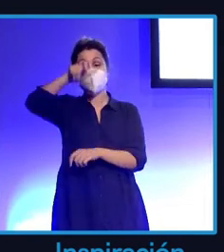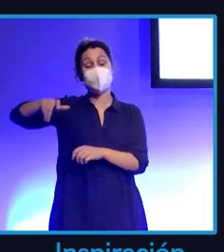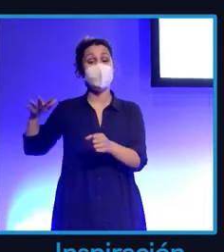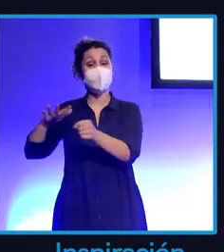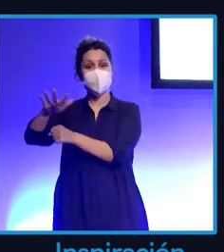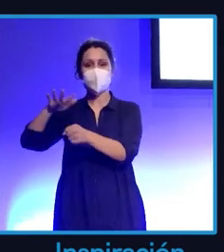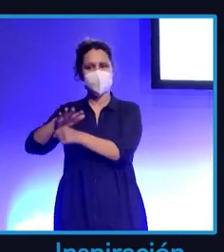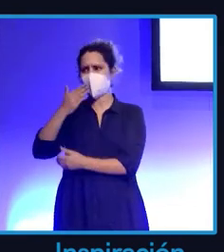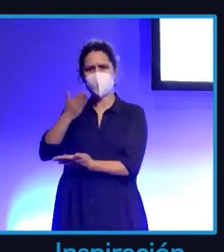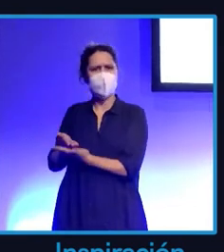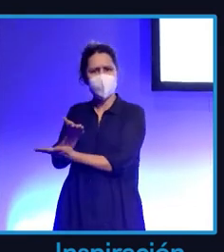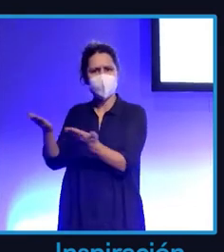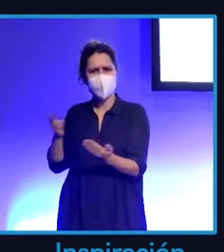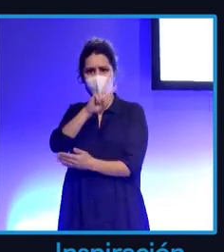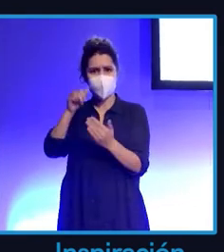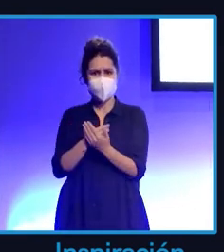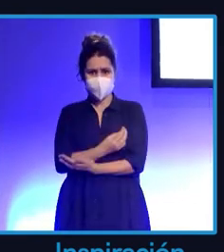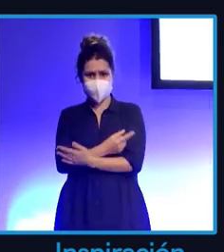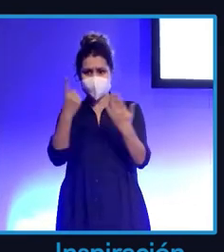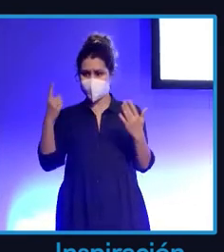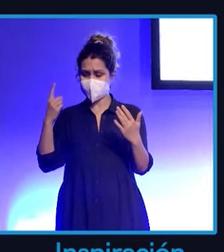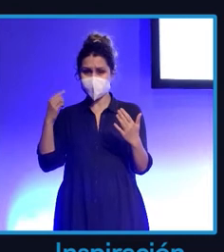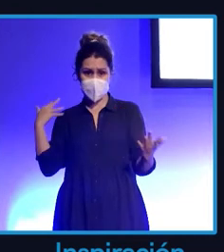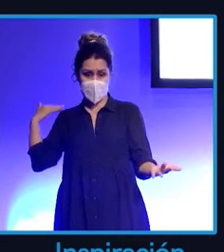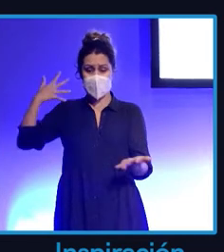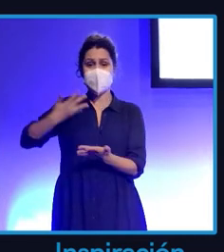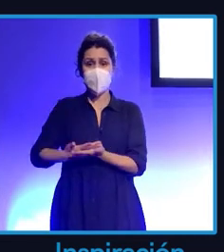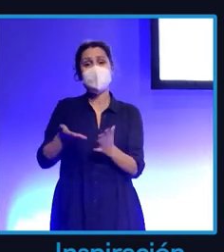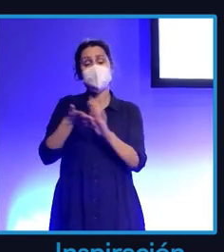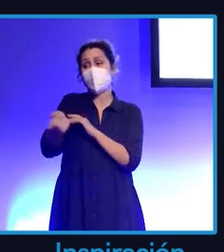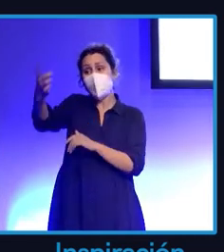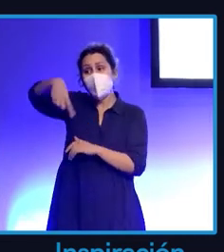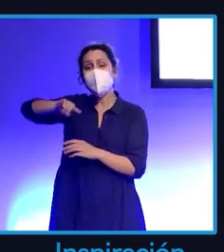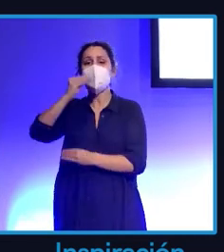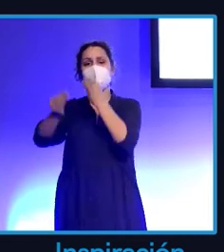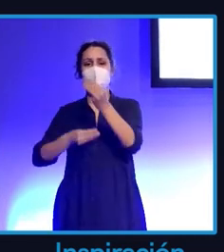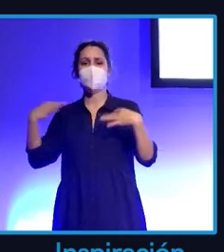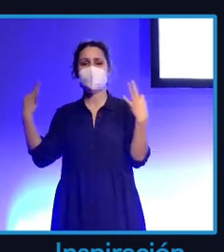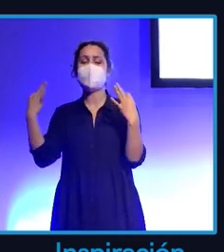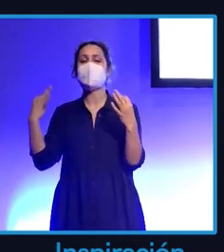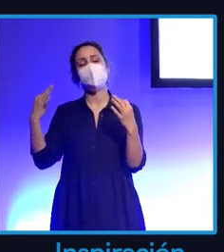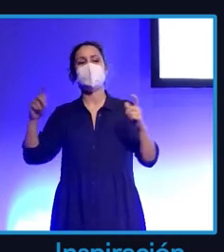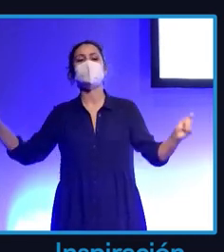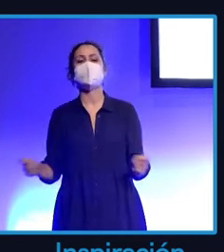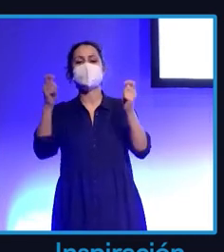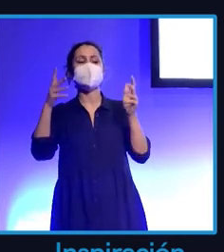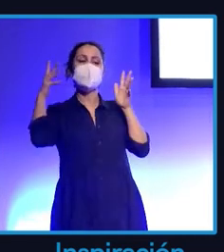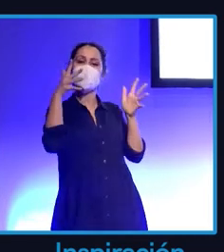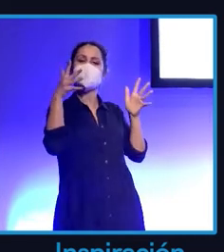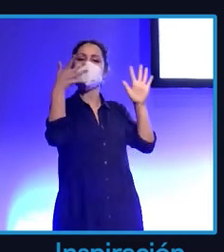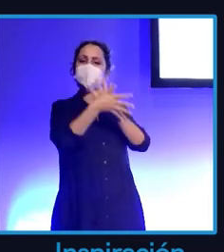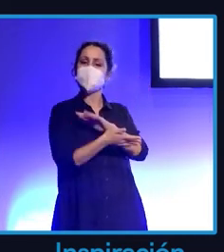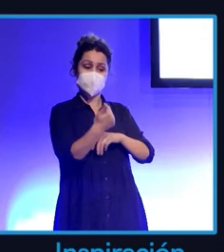en el año 2016 y hasta hace muy poco. Al final ellos usaban lo que se llama el marketing de recomendación. Esa maravilla de